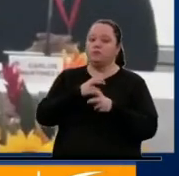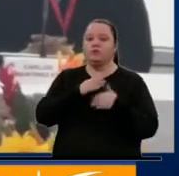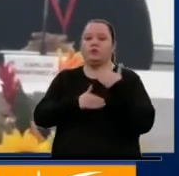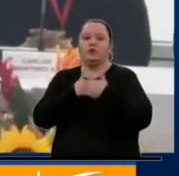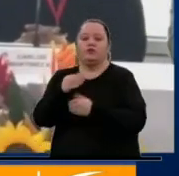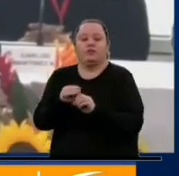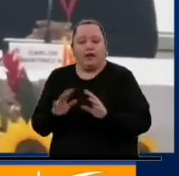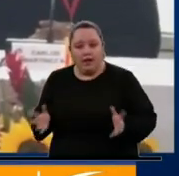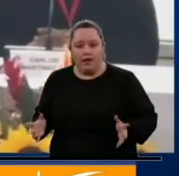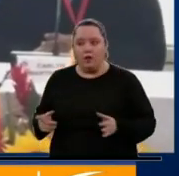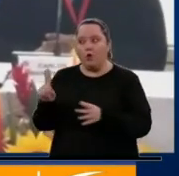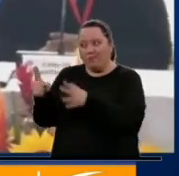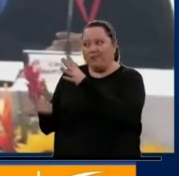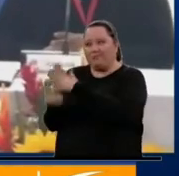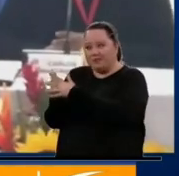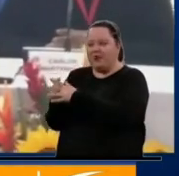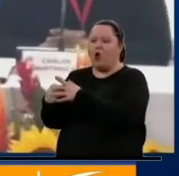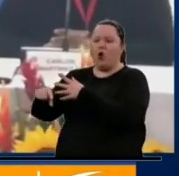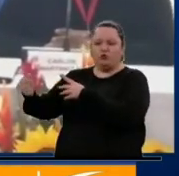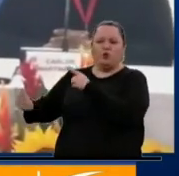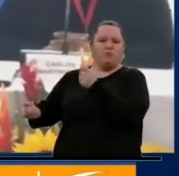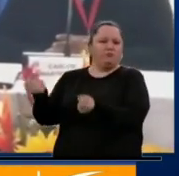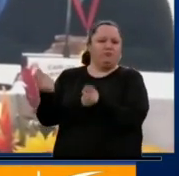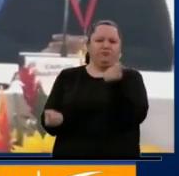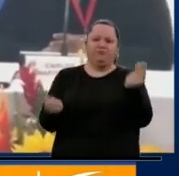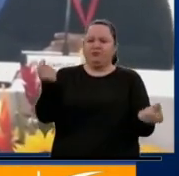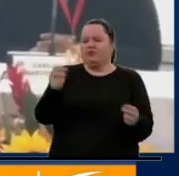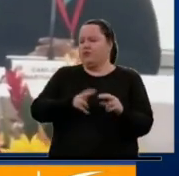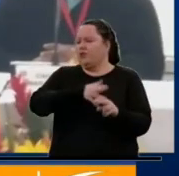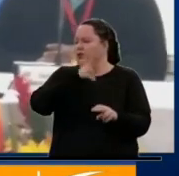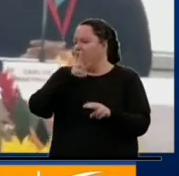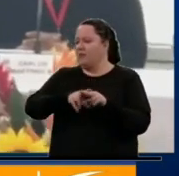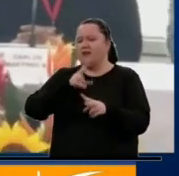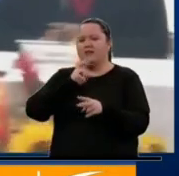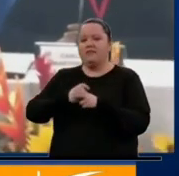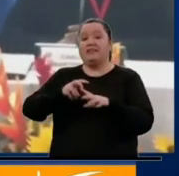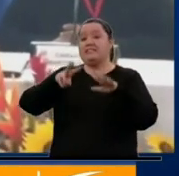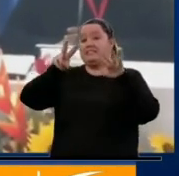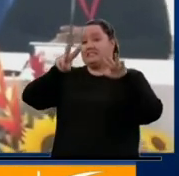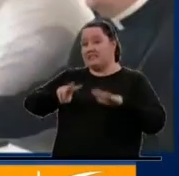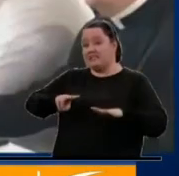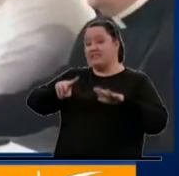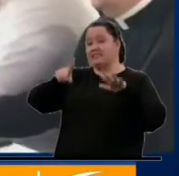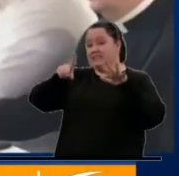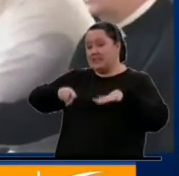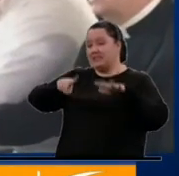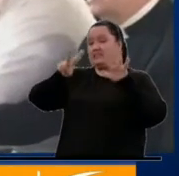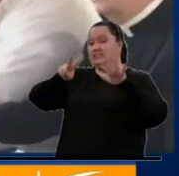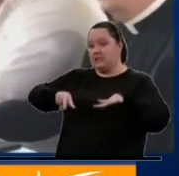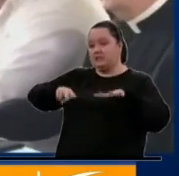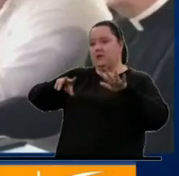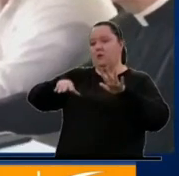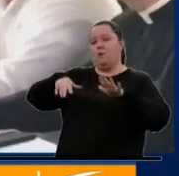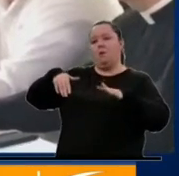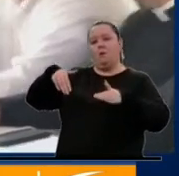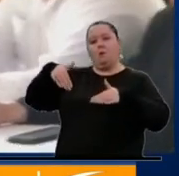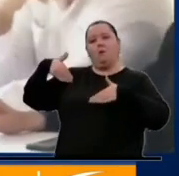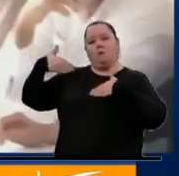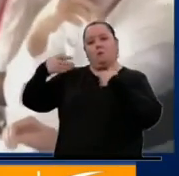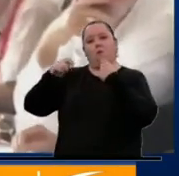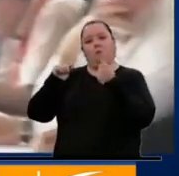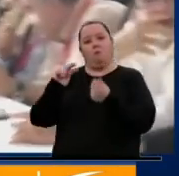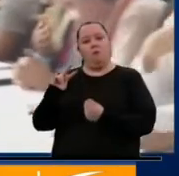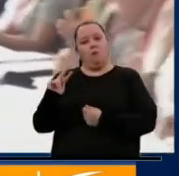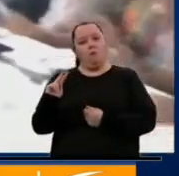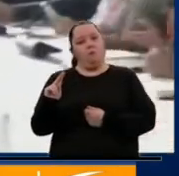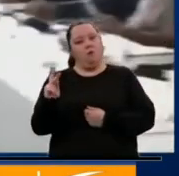solo por esto, sino seguramente por otras cosas que van a pasar. Pero después de unos seis o siete meses, esto va a comenzar a evolucionar. Yo creo que sí se va a ver